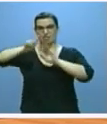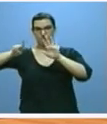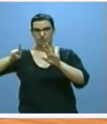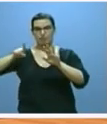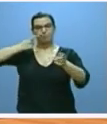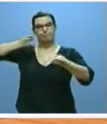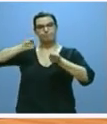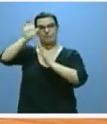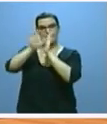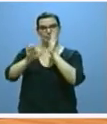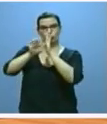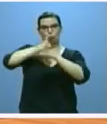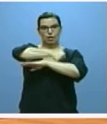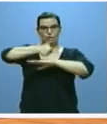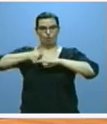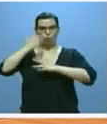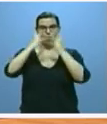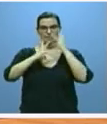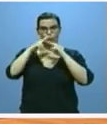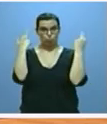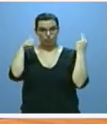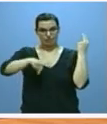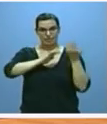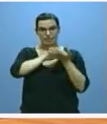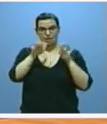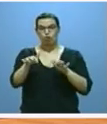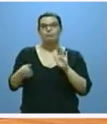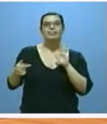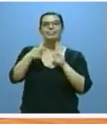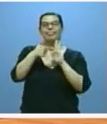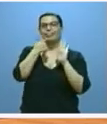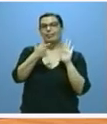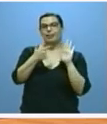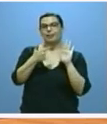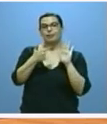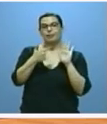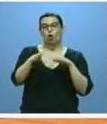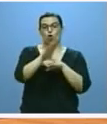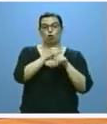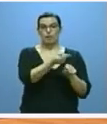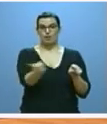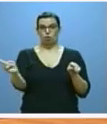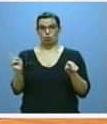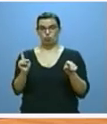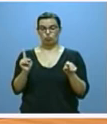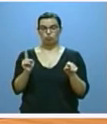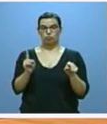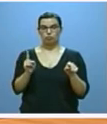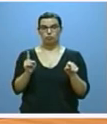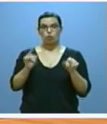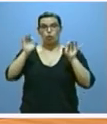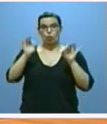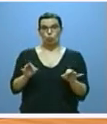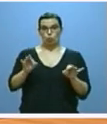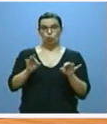reguladora del estatuto del alto cargo de la administración de la comunidad es la que obliga a los consejeros de la junta una vez finalizado el